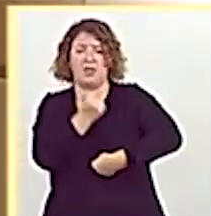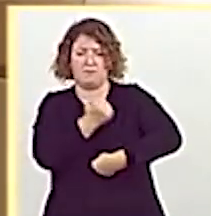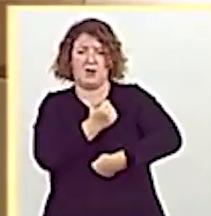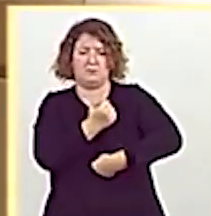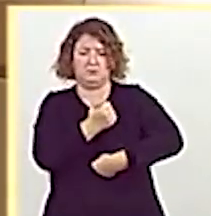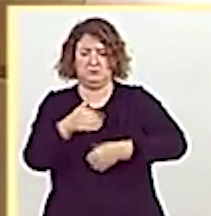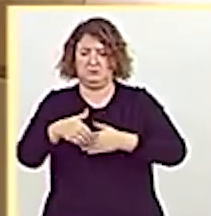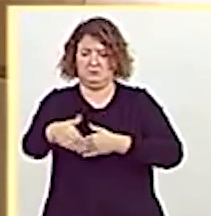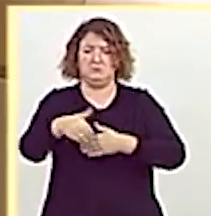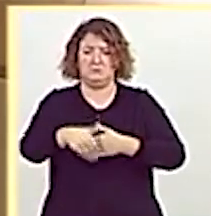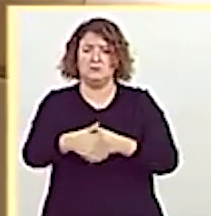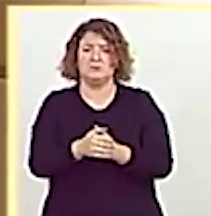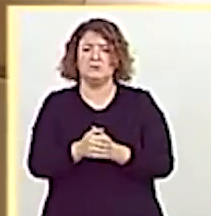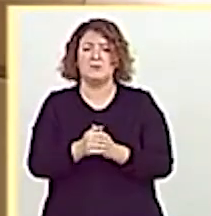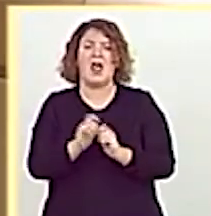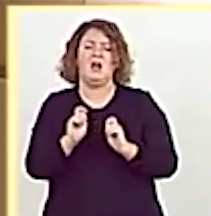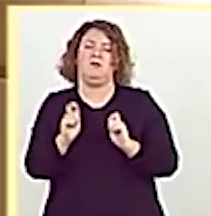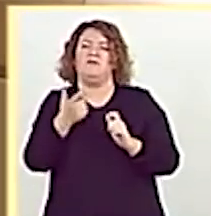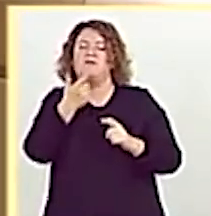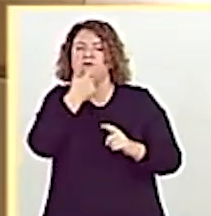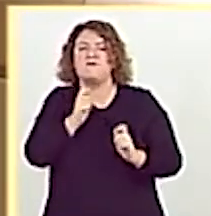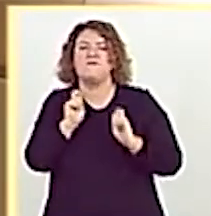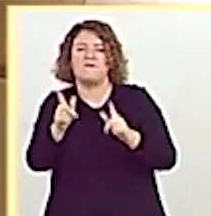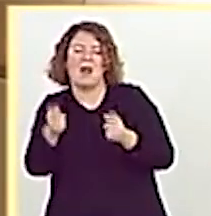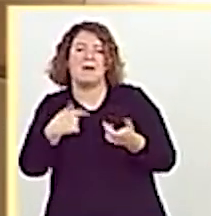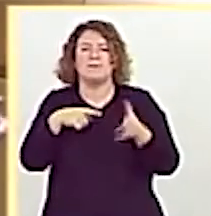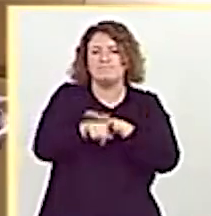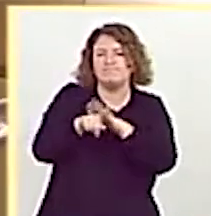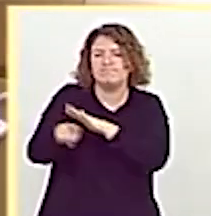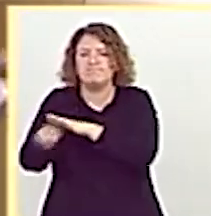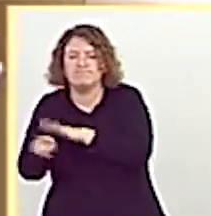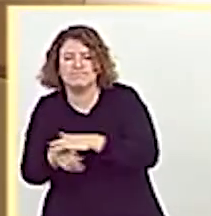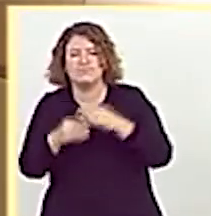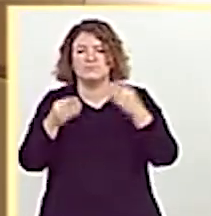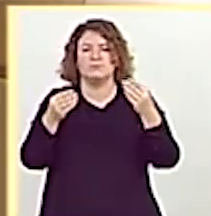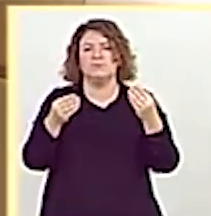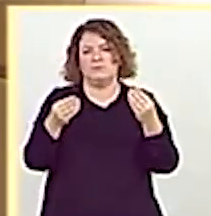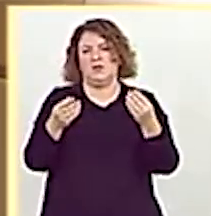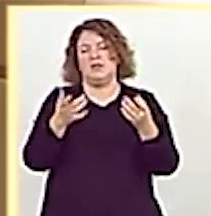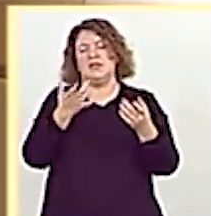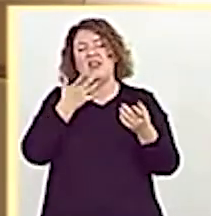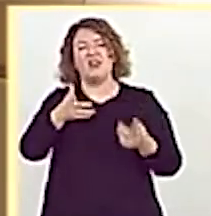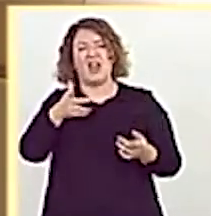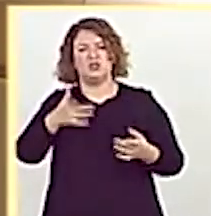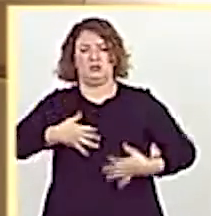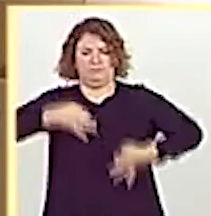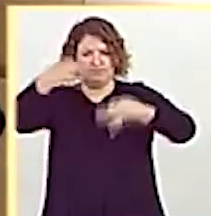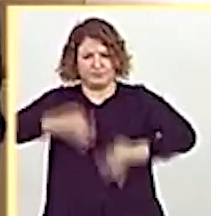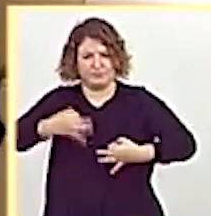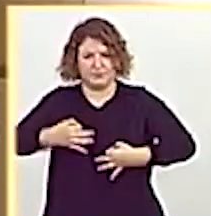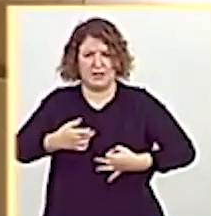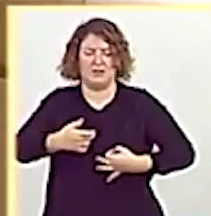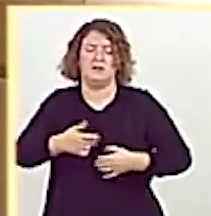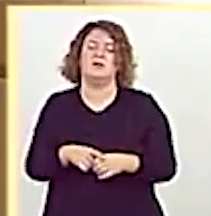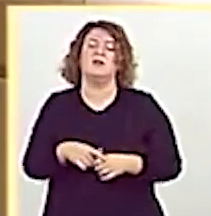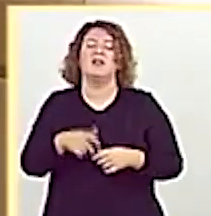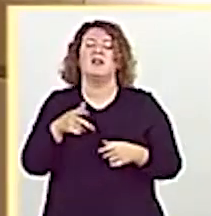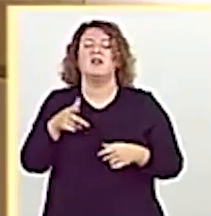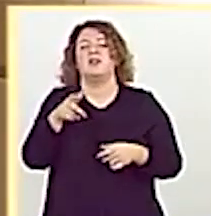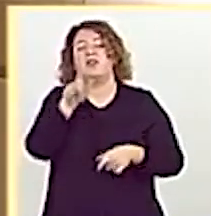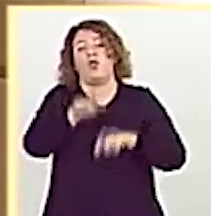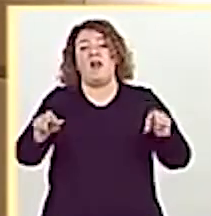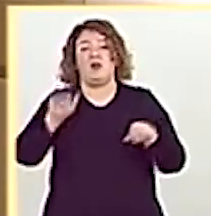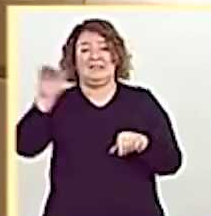próximo con el fin de facilitar, evidentemente, toda la tramitación y garantizar los derechos de los ciudadanos extranjeros.